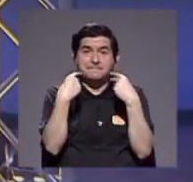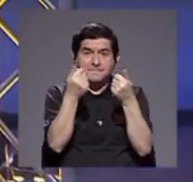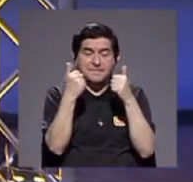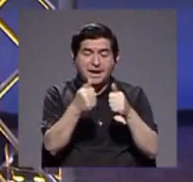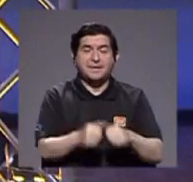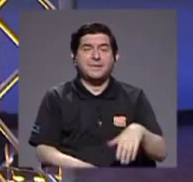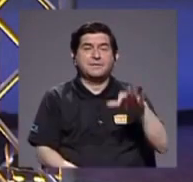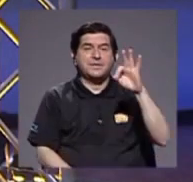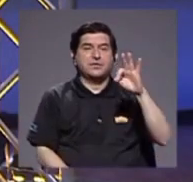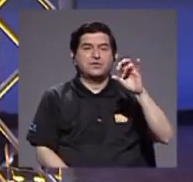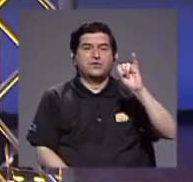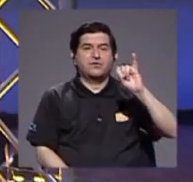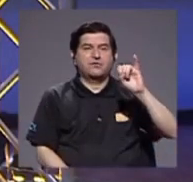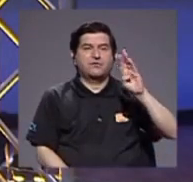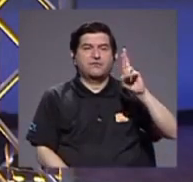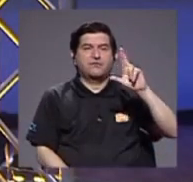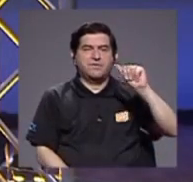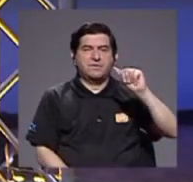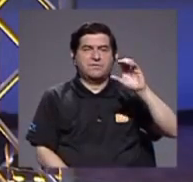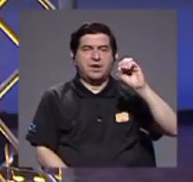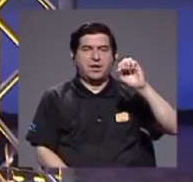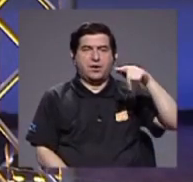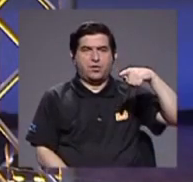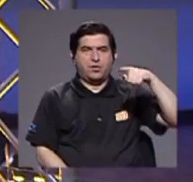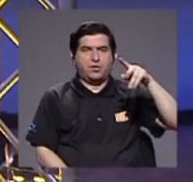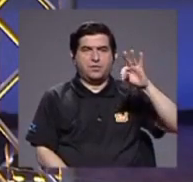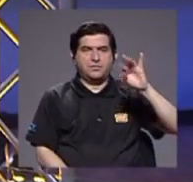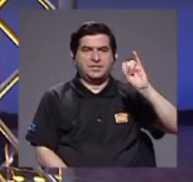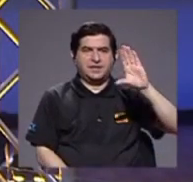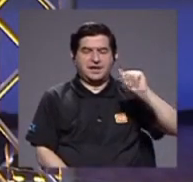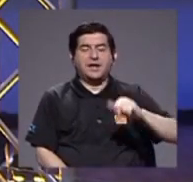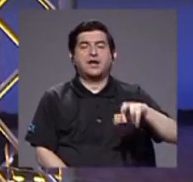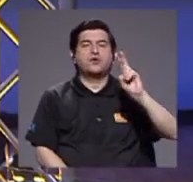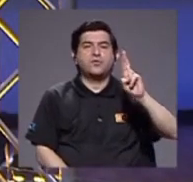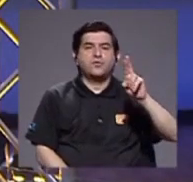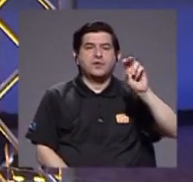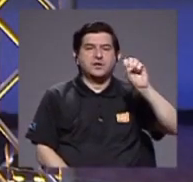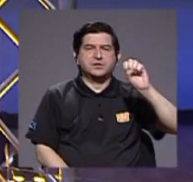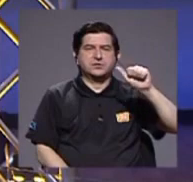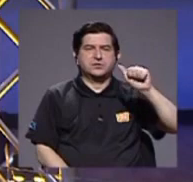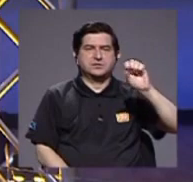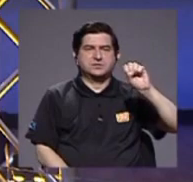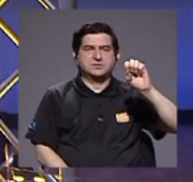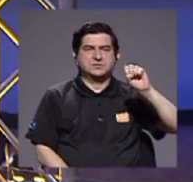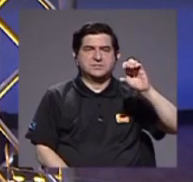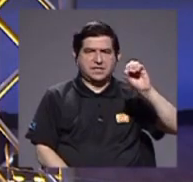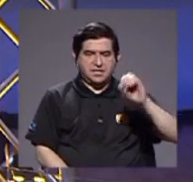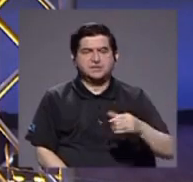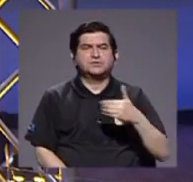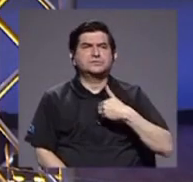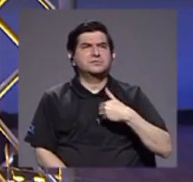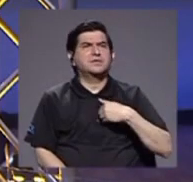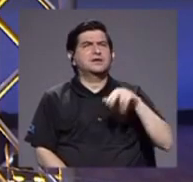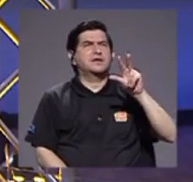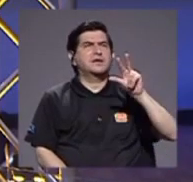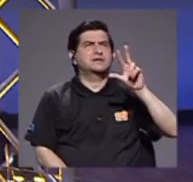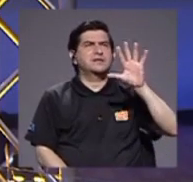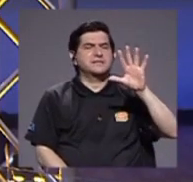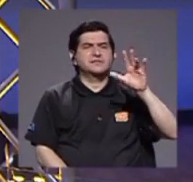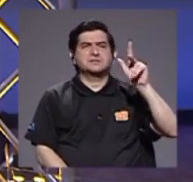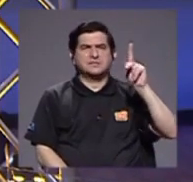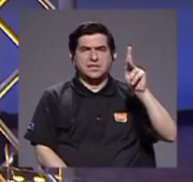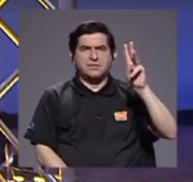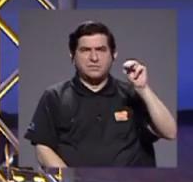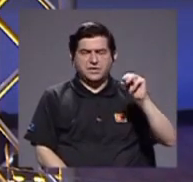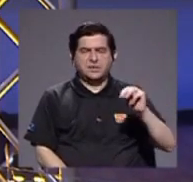fibra óptica, Costa Rica decía Roberto Sasso, que es un especialista en este tema, tiene cerca de 35 mil kilómetros de